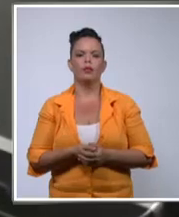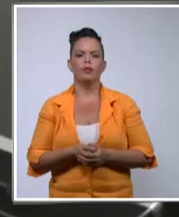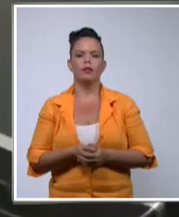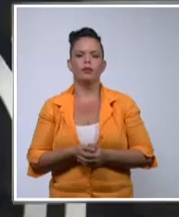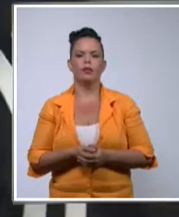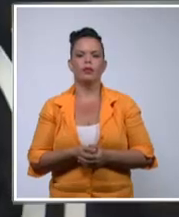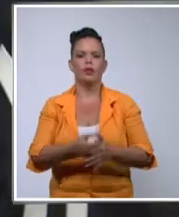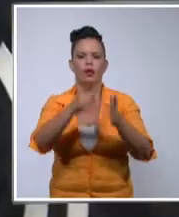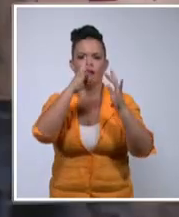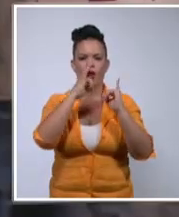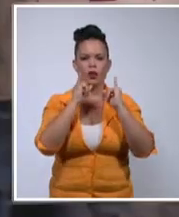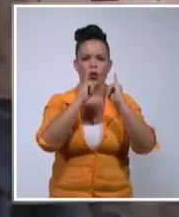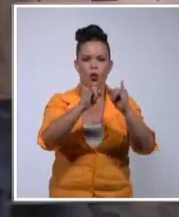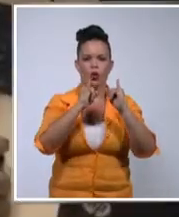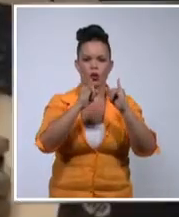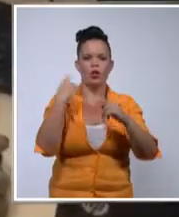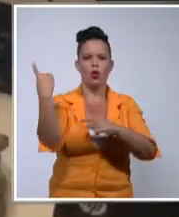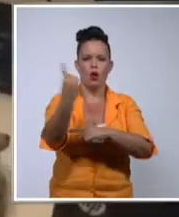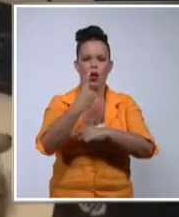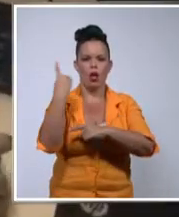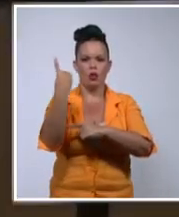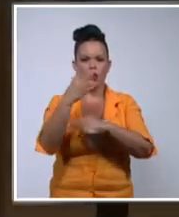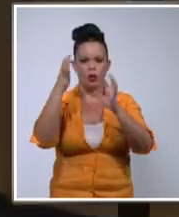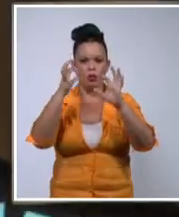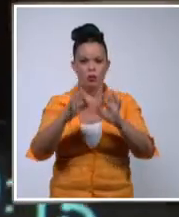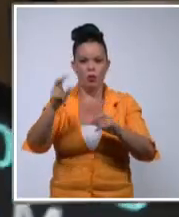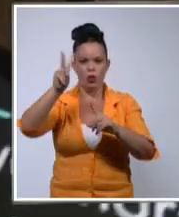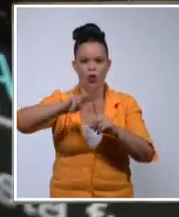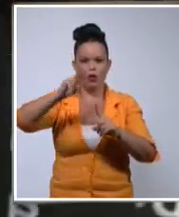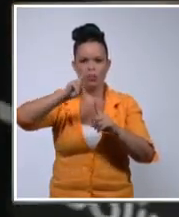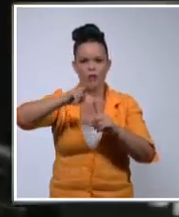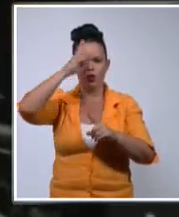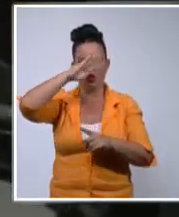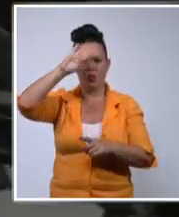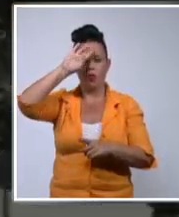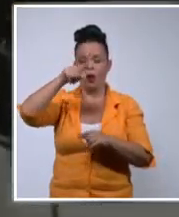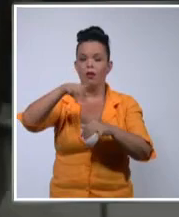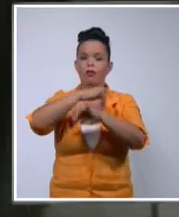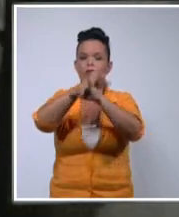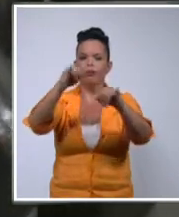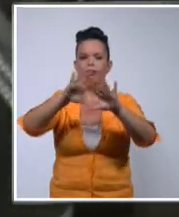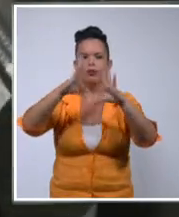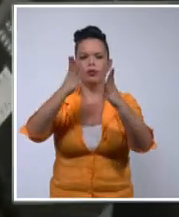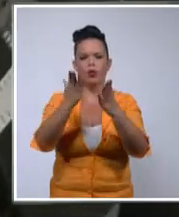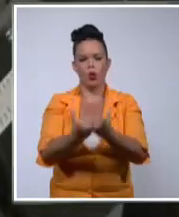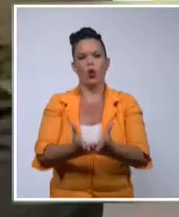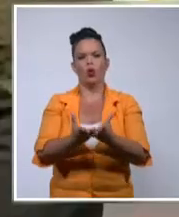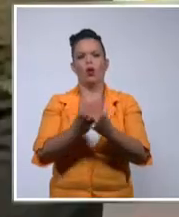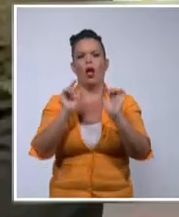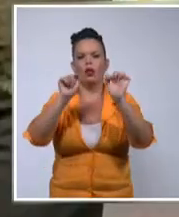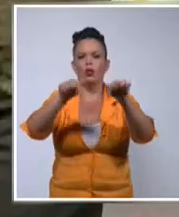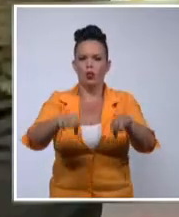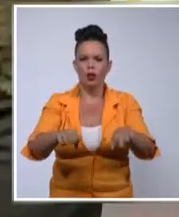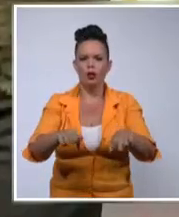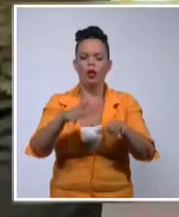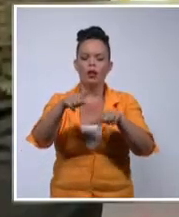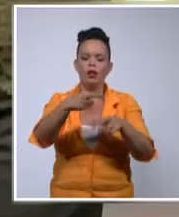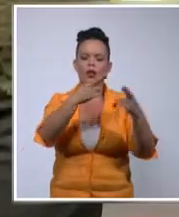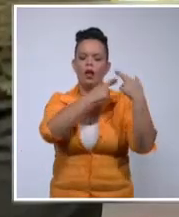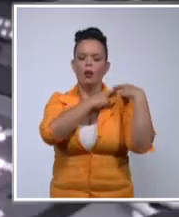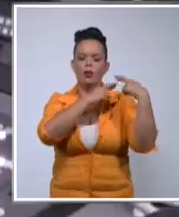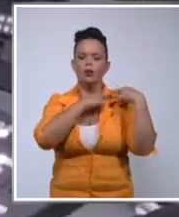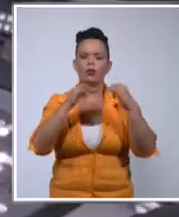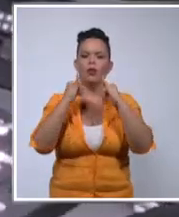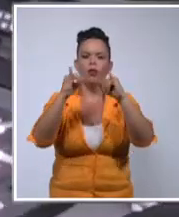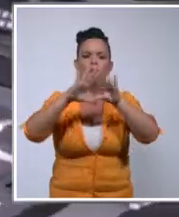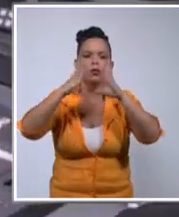El Ministerio Nacional de la Televisión Cubana ha sido Tribuna de la Verdad durante 59 años. La responsabilidad de informar sobre los hechos más